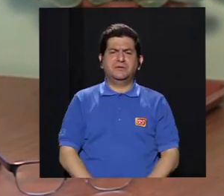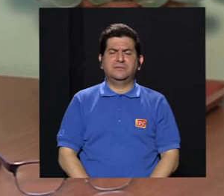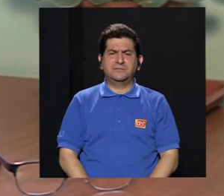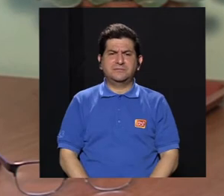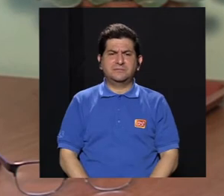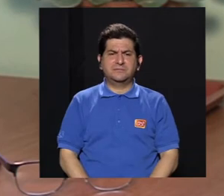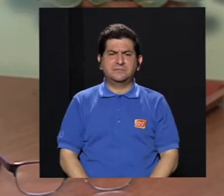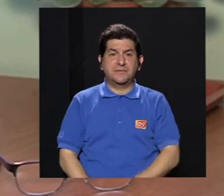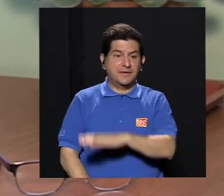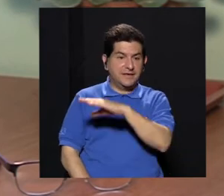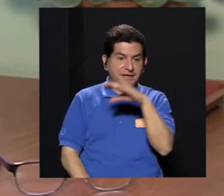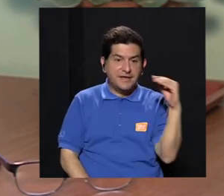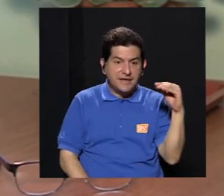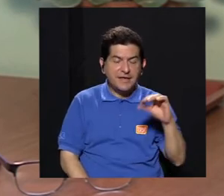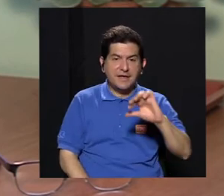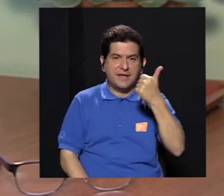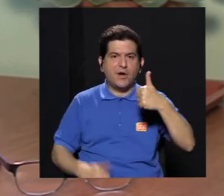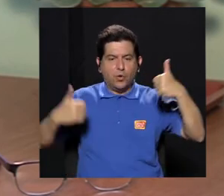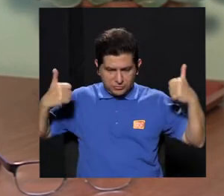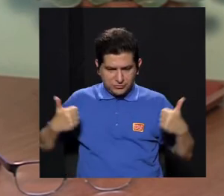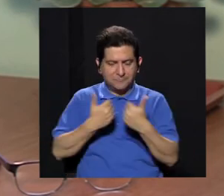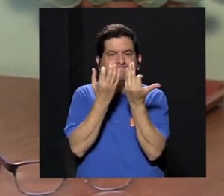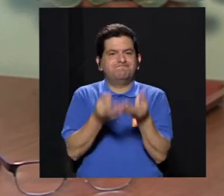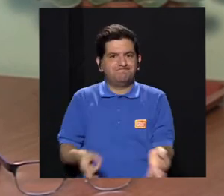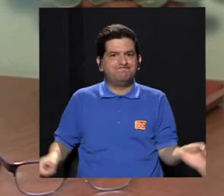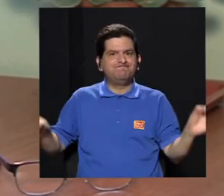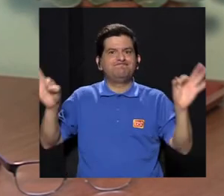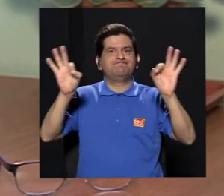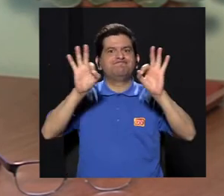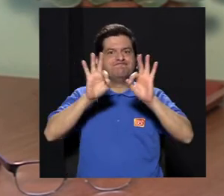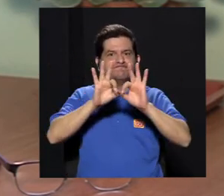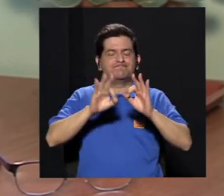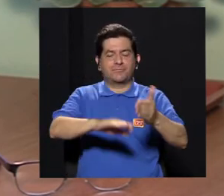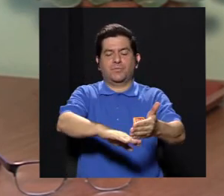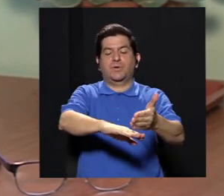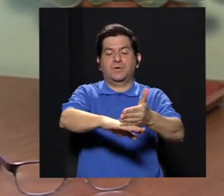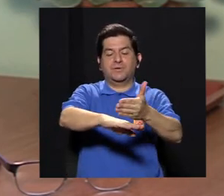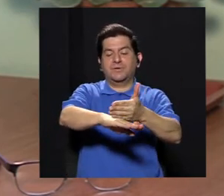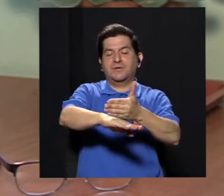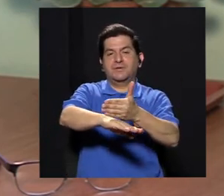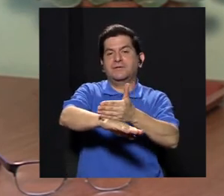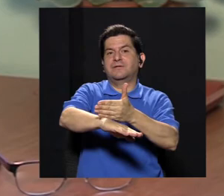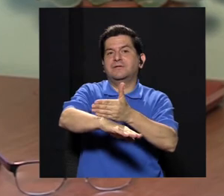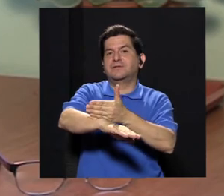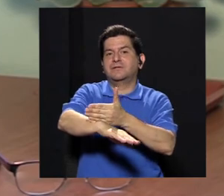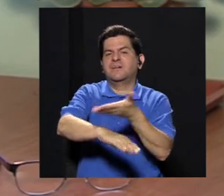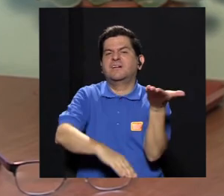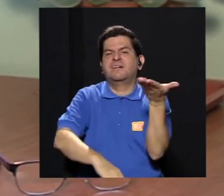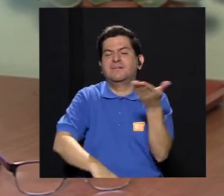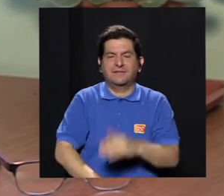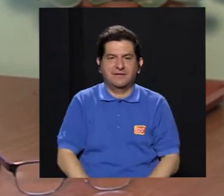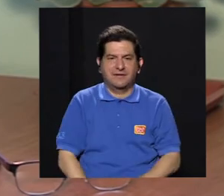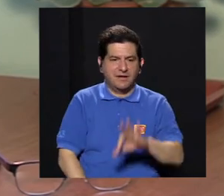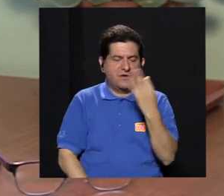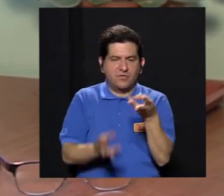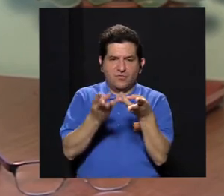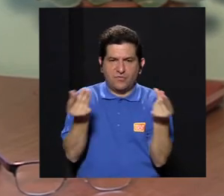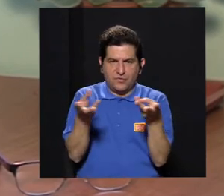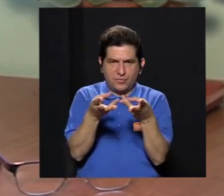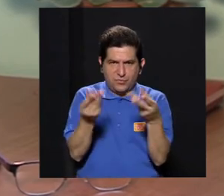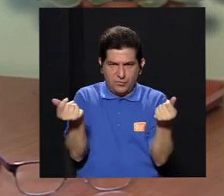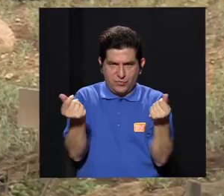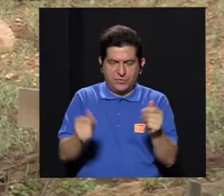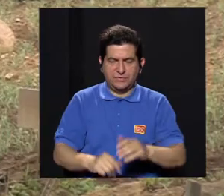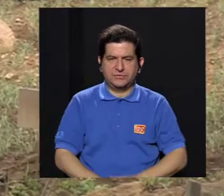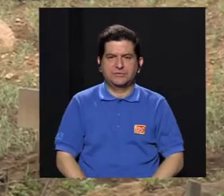locales. Y también el otro gran desafío es el avanzar hacia